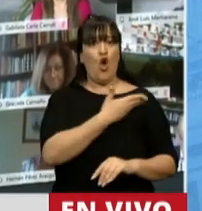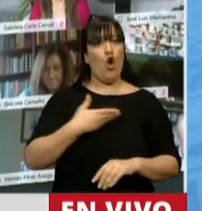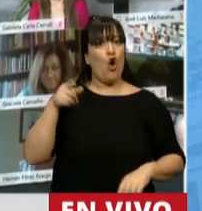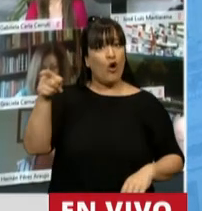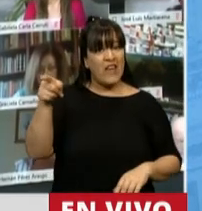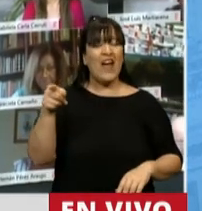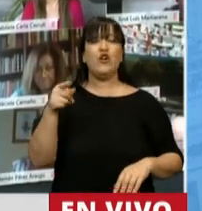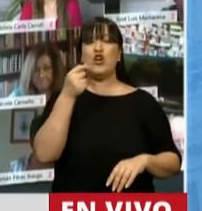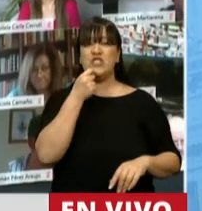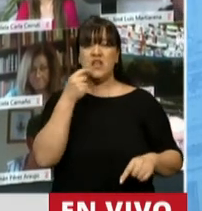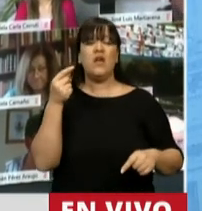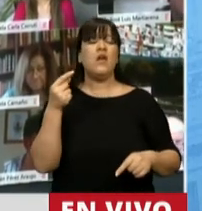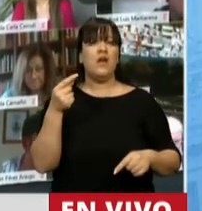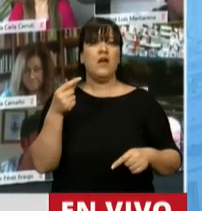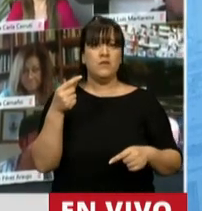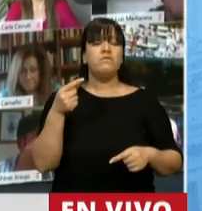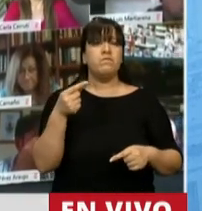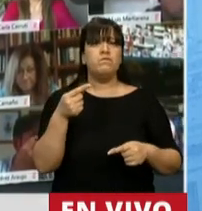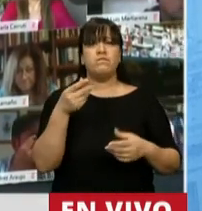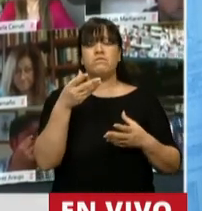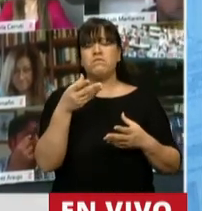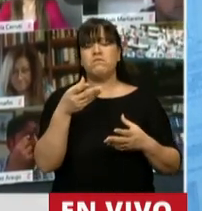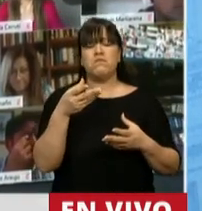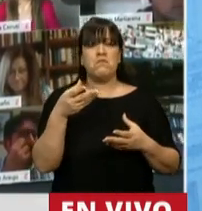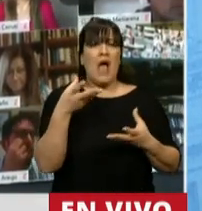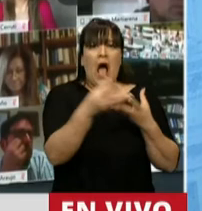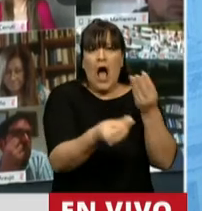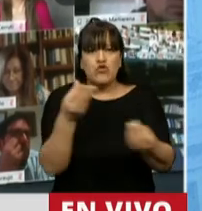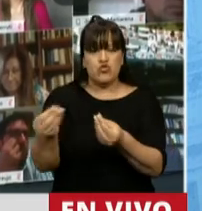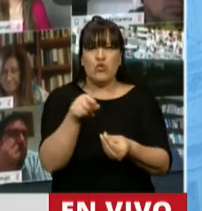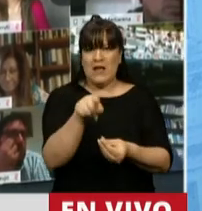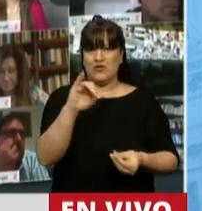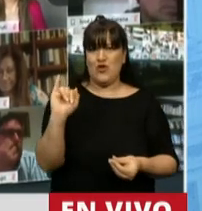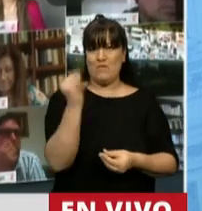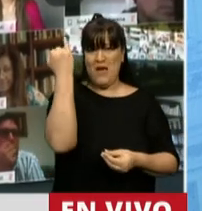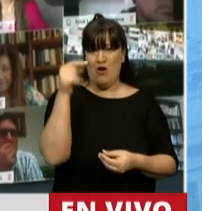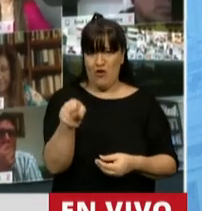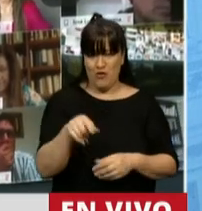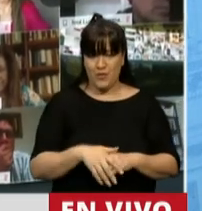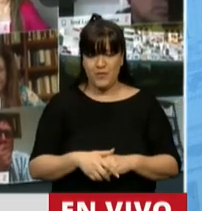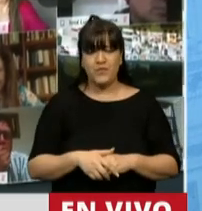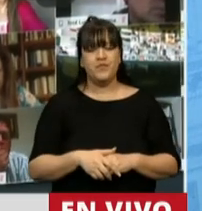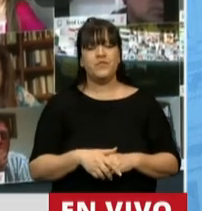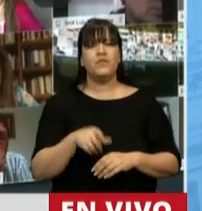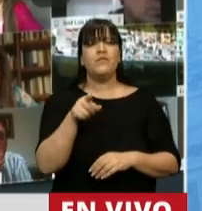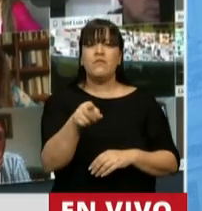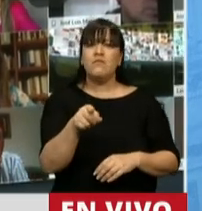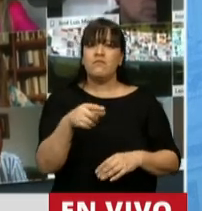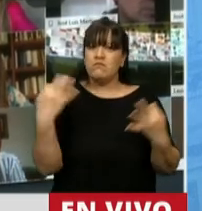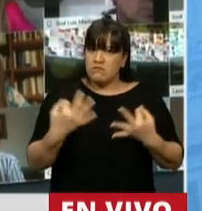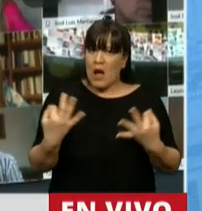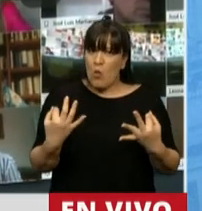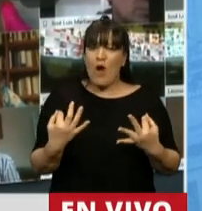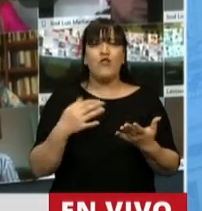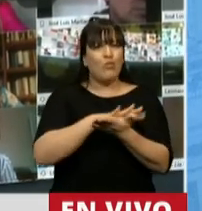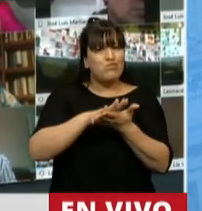colaborar, colaborar y colaborar con la mejor predisposición. Señor presidente, es una buena noticia que